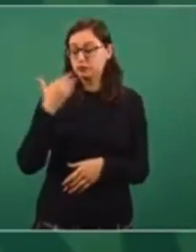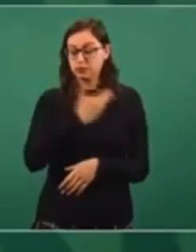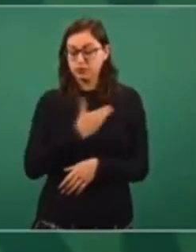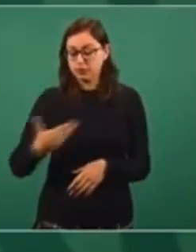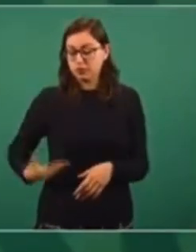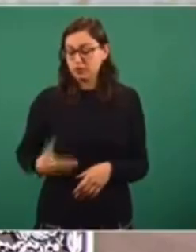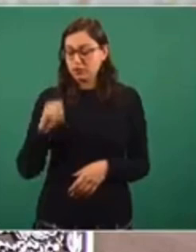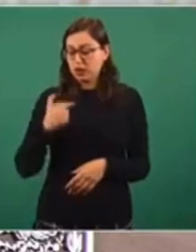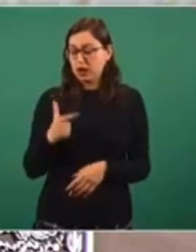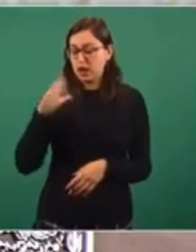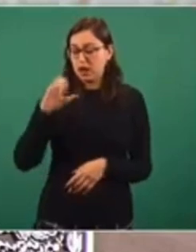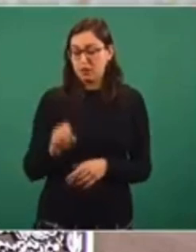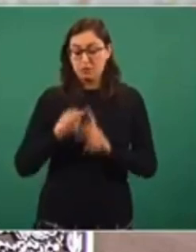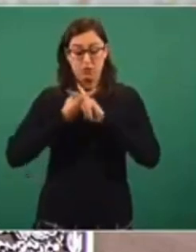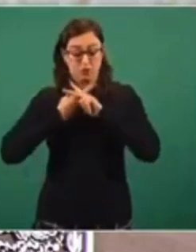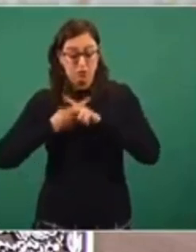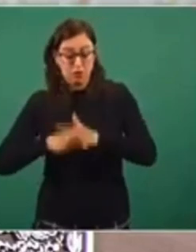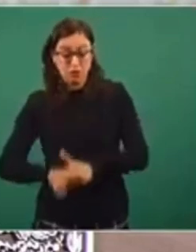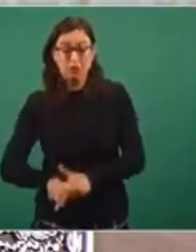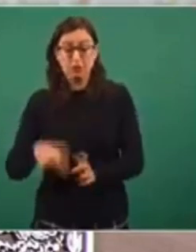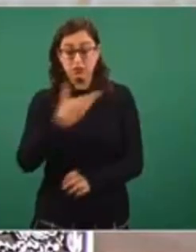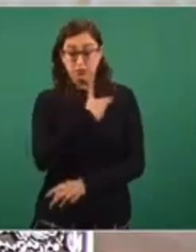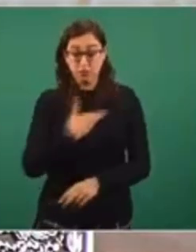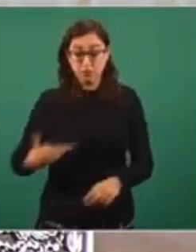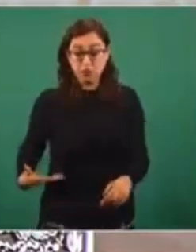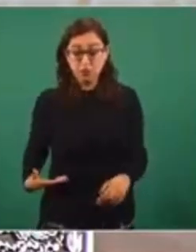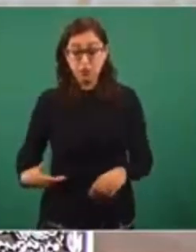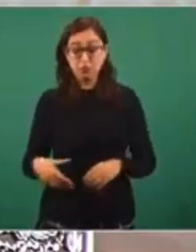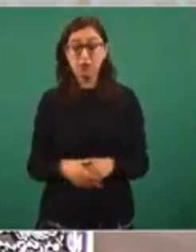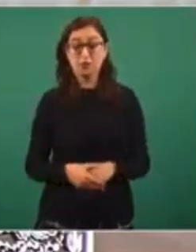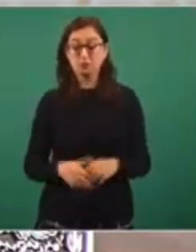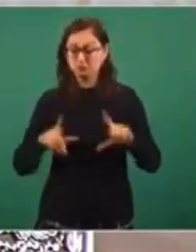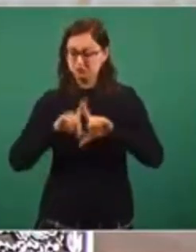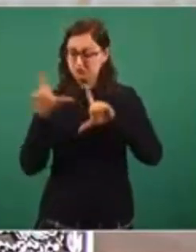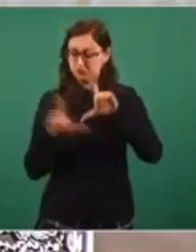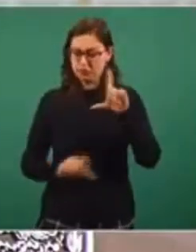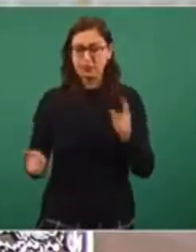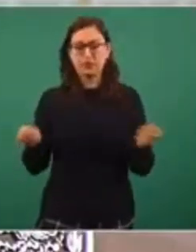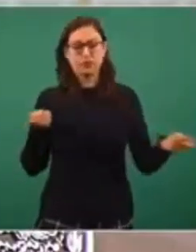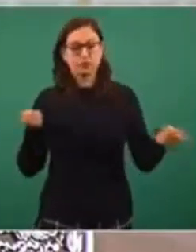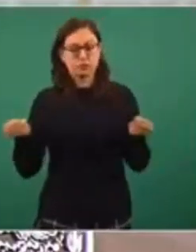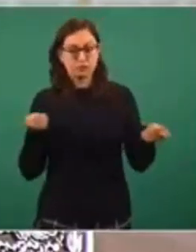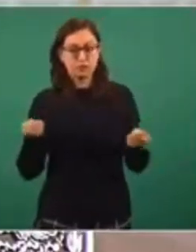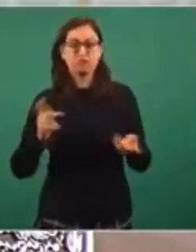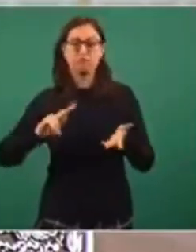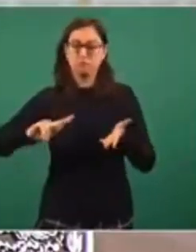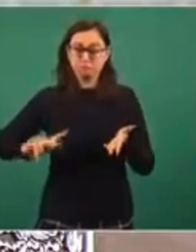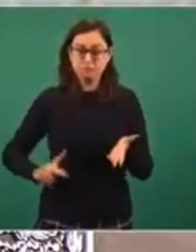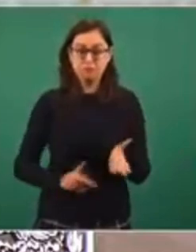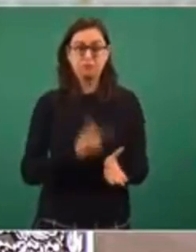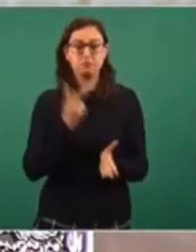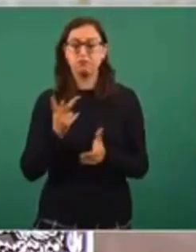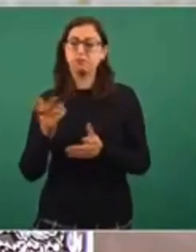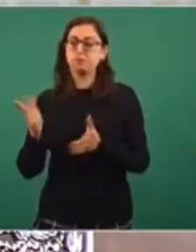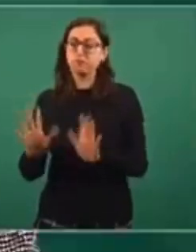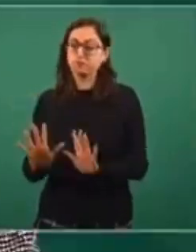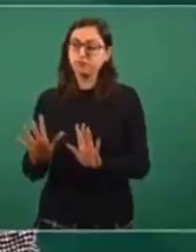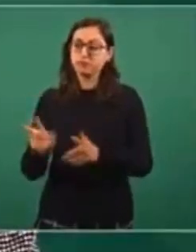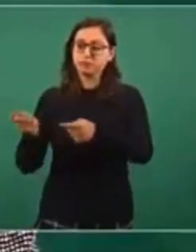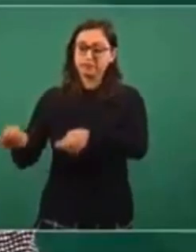rectoría del Estado. Se ha retomado esta rectoría del Estado que en muchos,